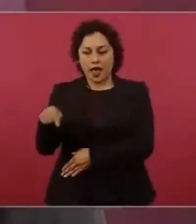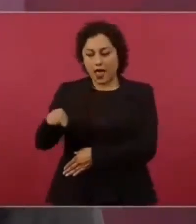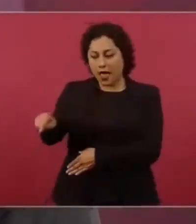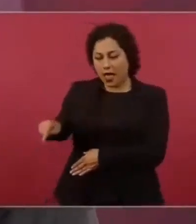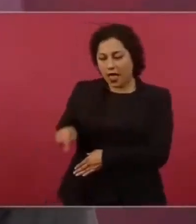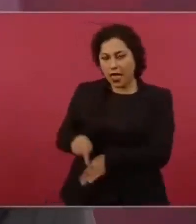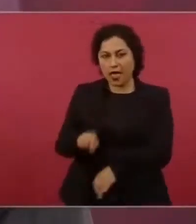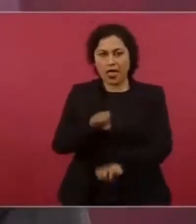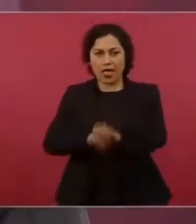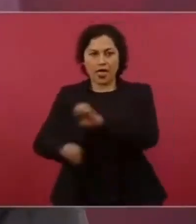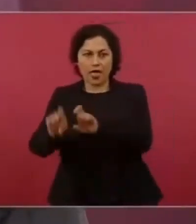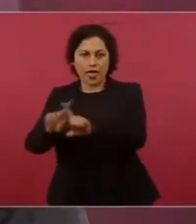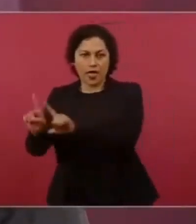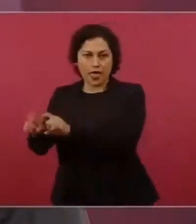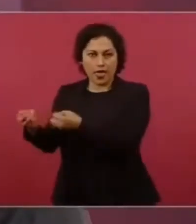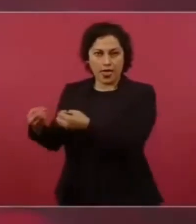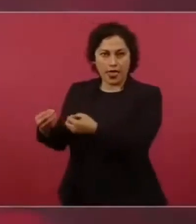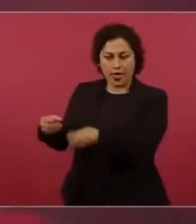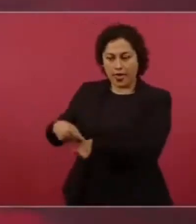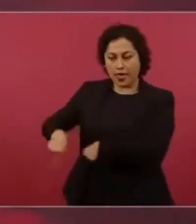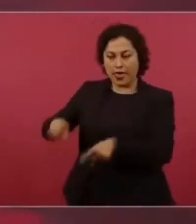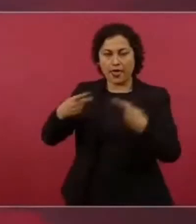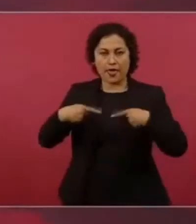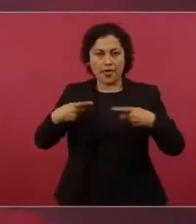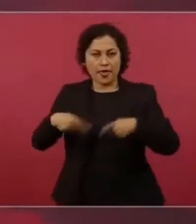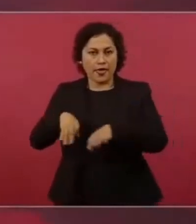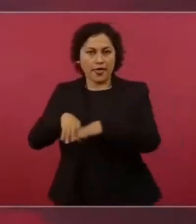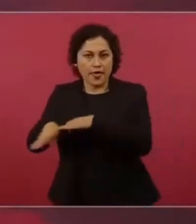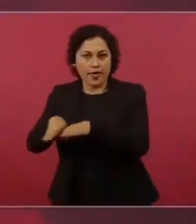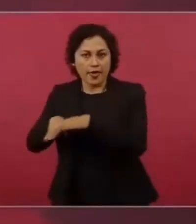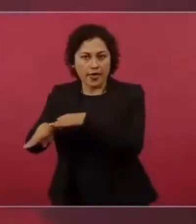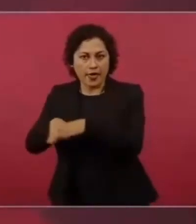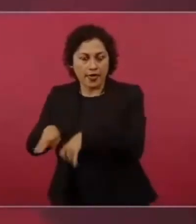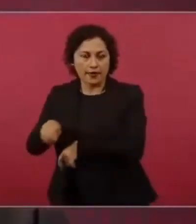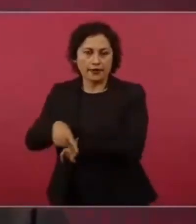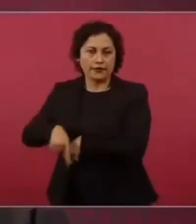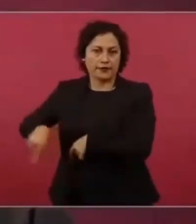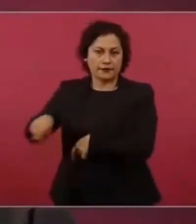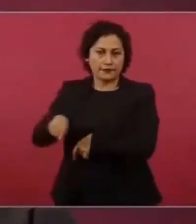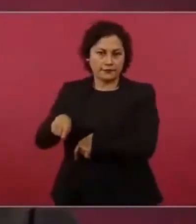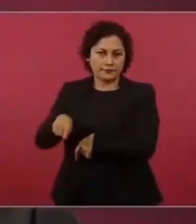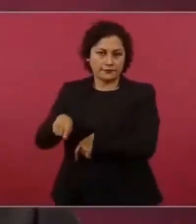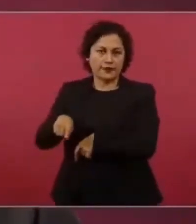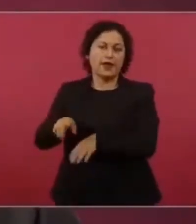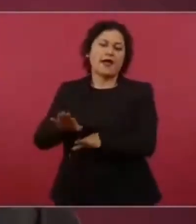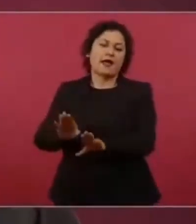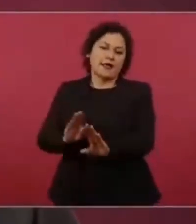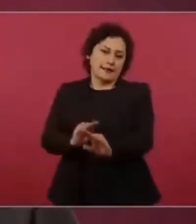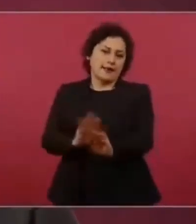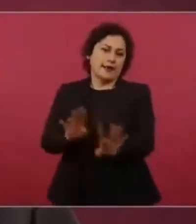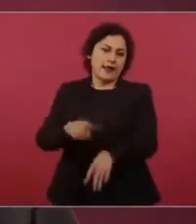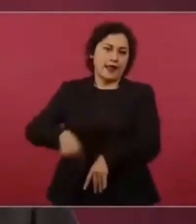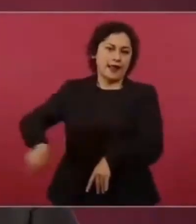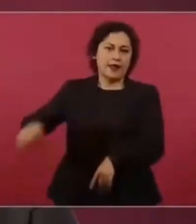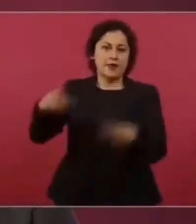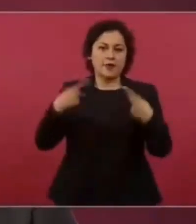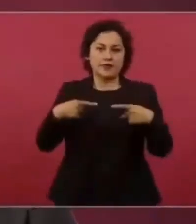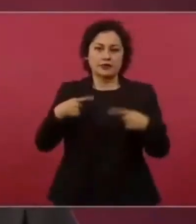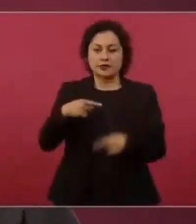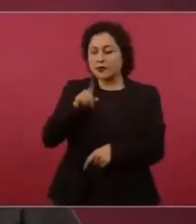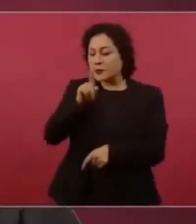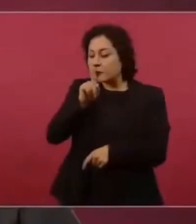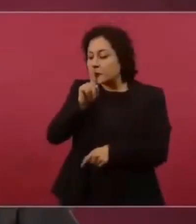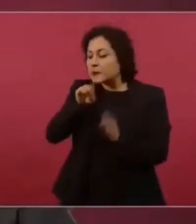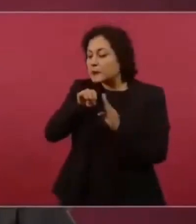bien remunerado, por eso los sueldos elevadísimos, bien maiciados,